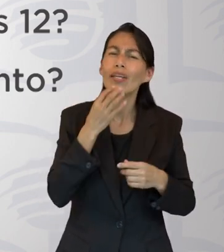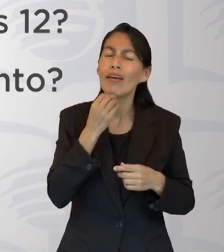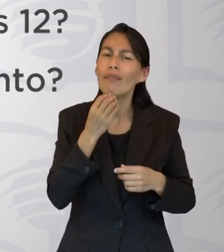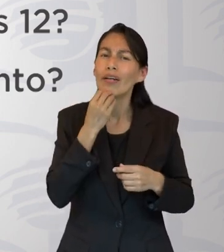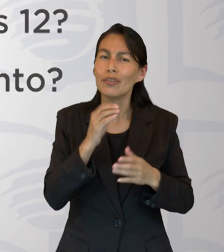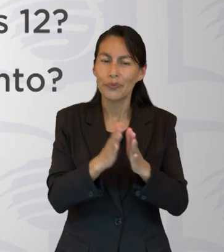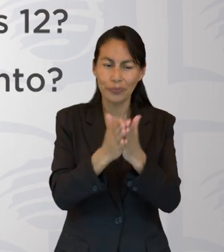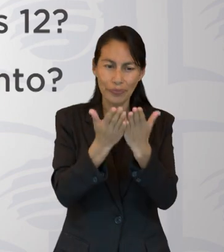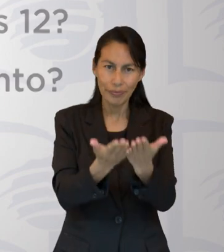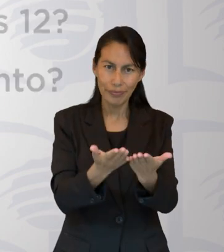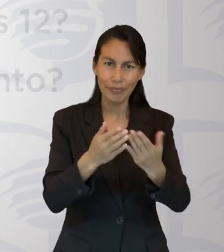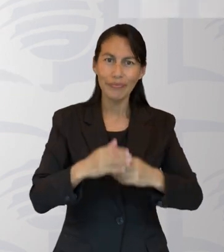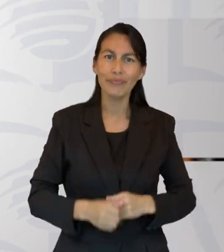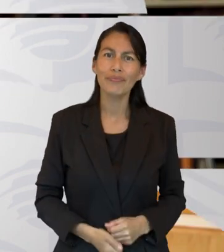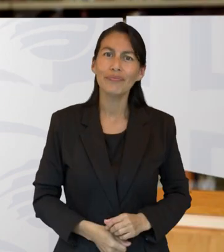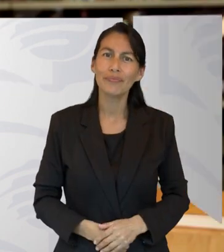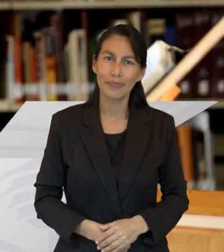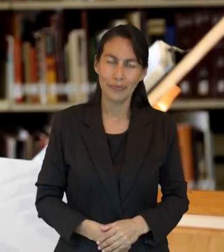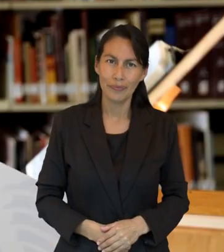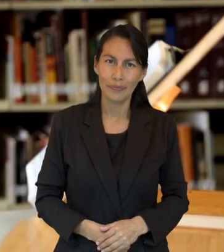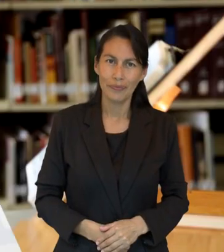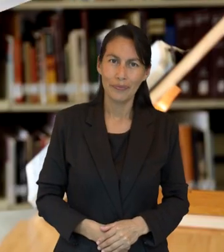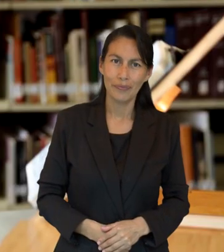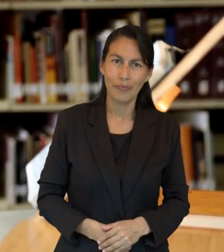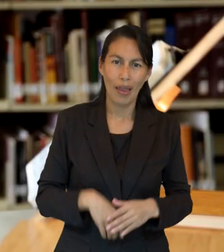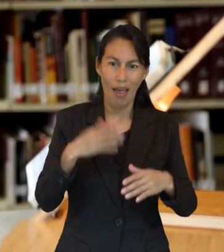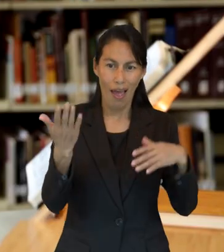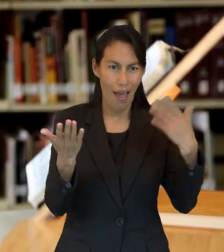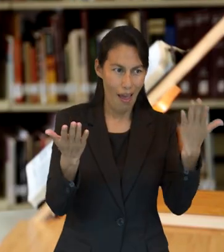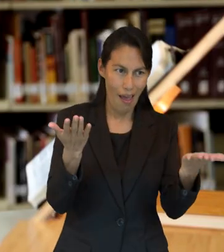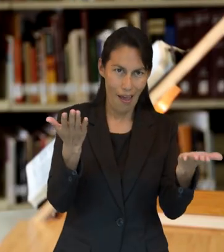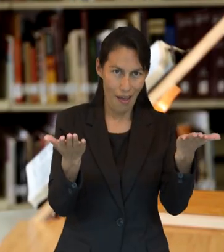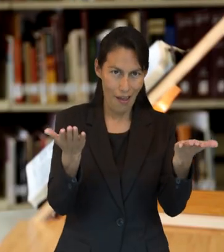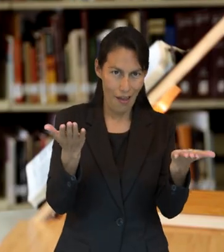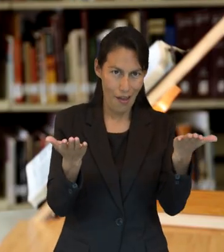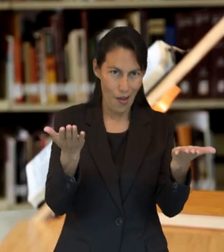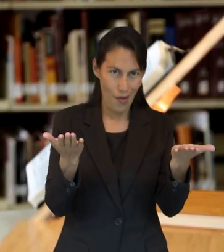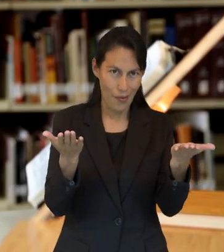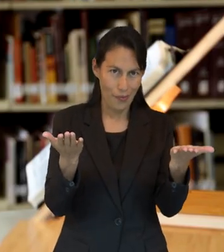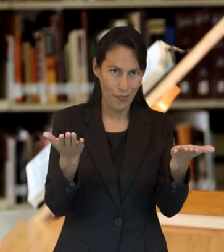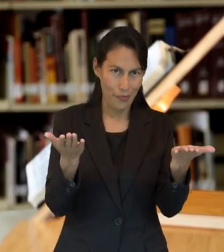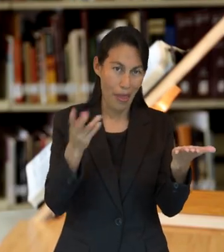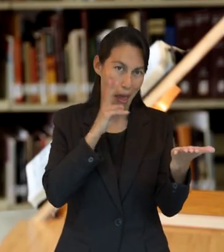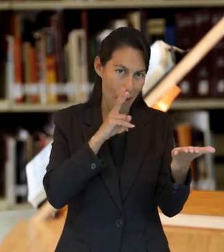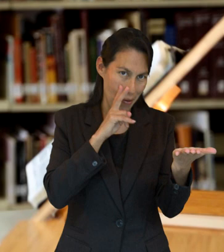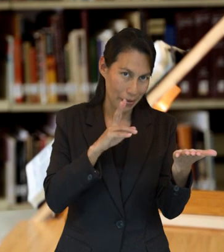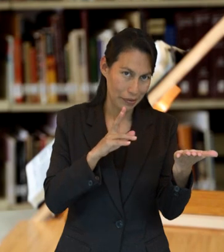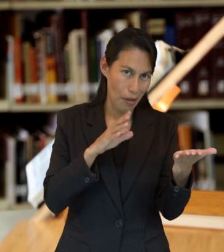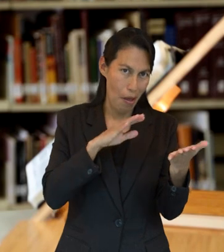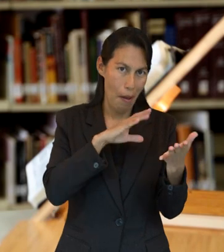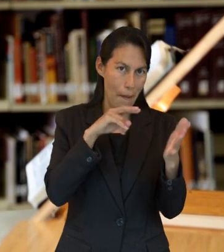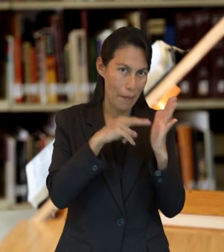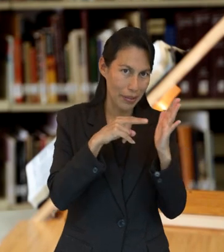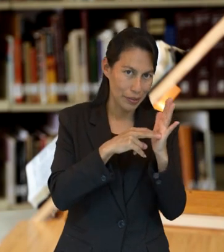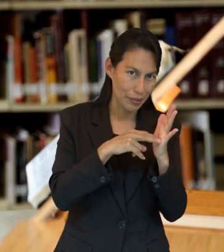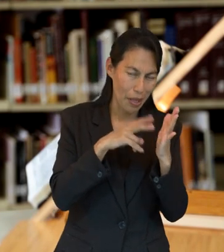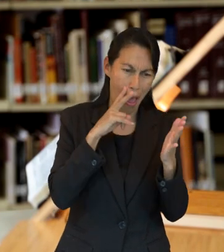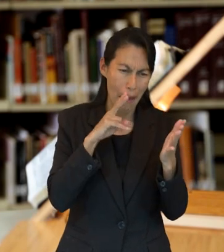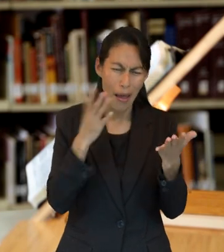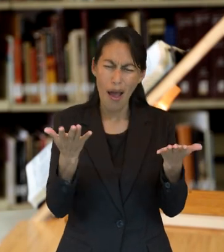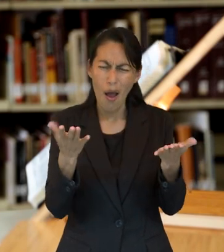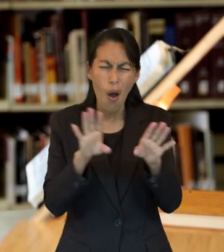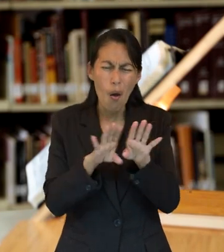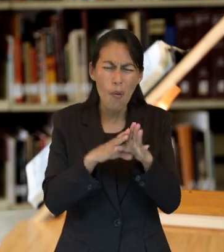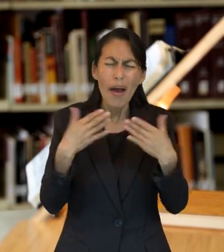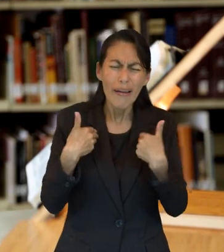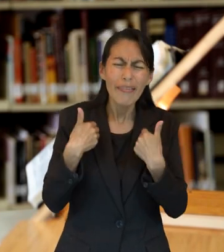más acerca del libro de Hebreos. Vamos a contrastar los dos capítulos. No vamos a mencionar todos los